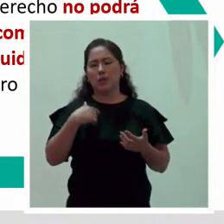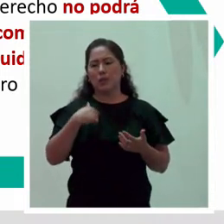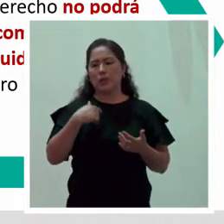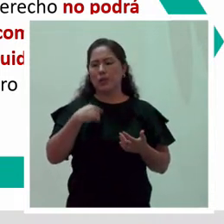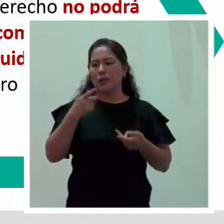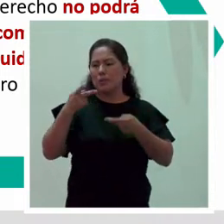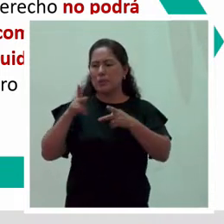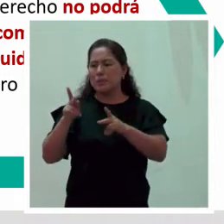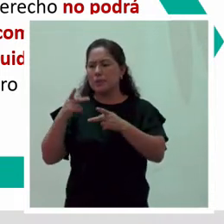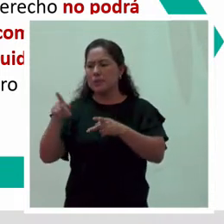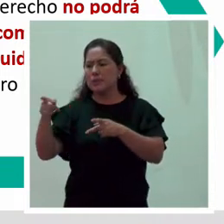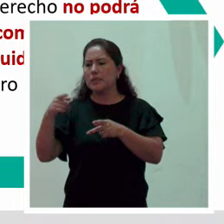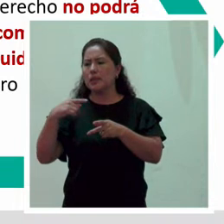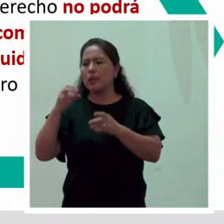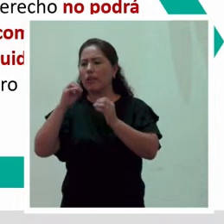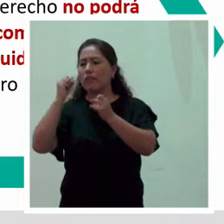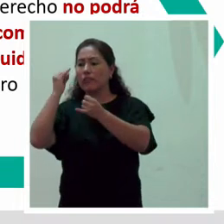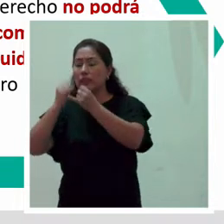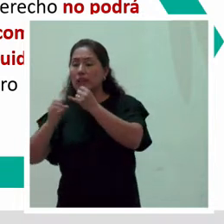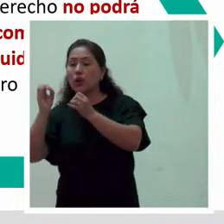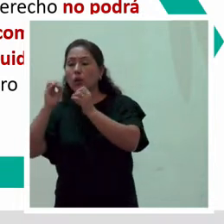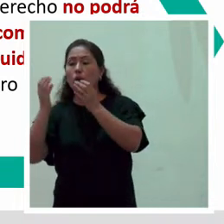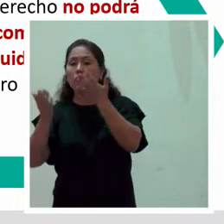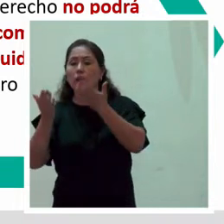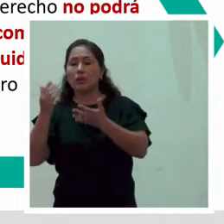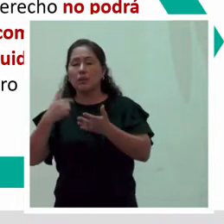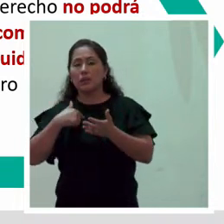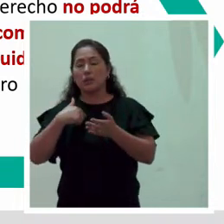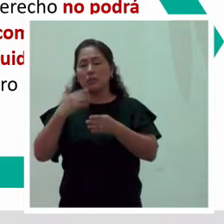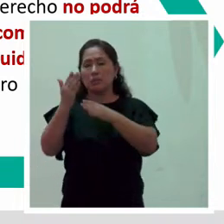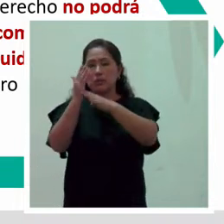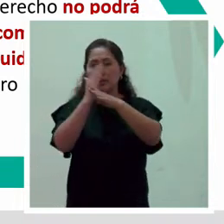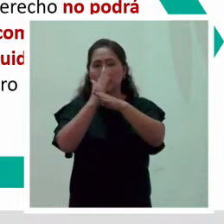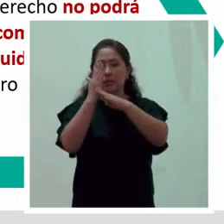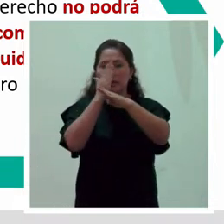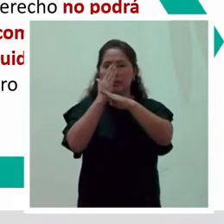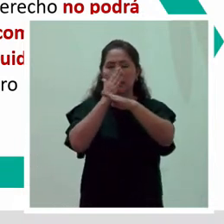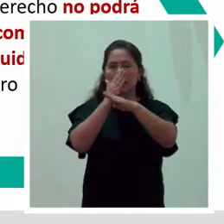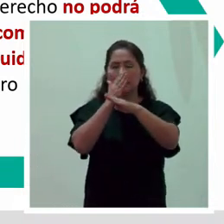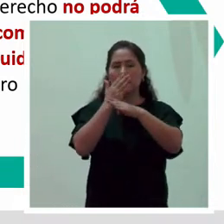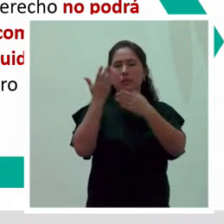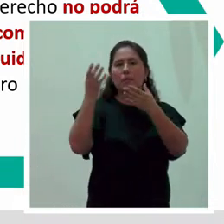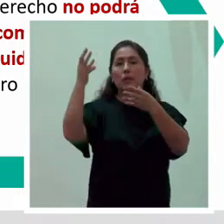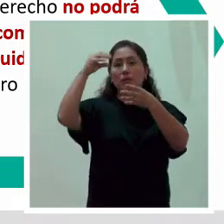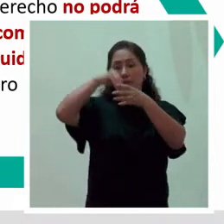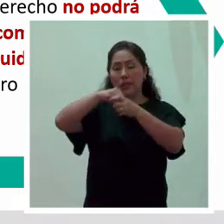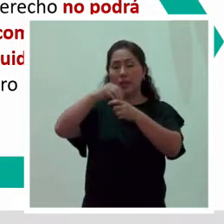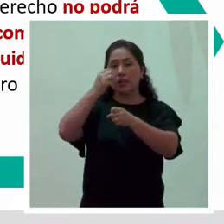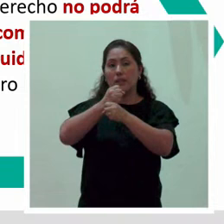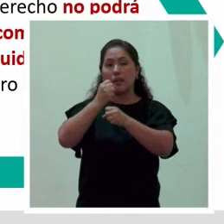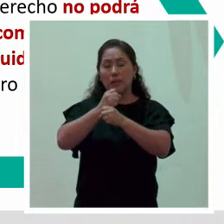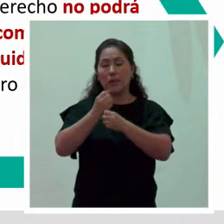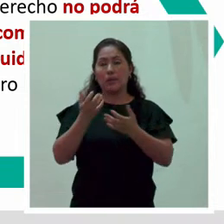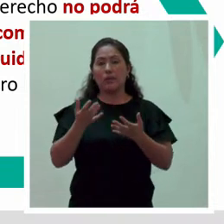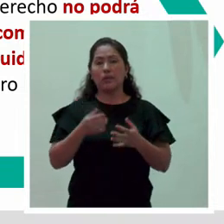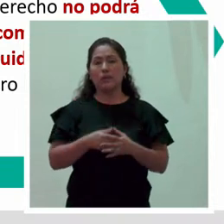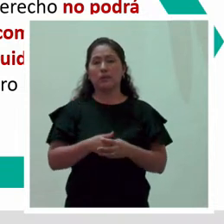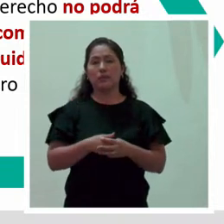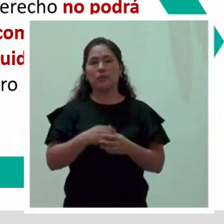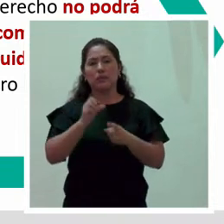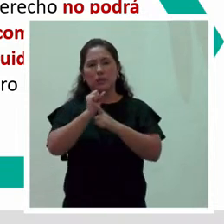como ejemplificado, sino de repente intermedio, ¿no? Siempre que esté dentro de la jornada. Situación un poco